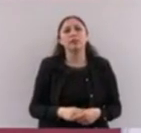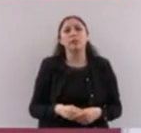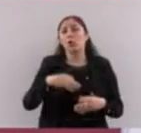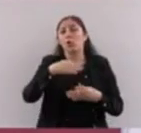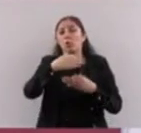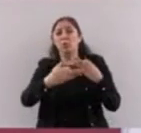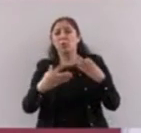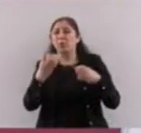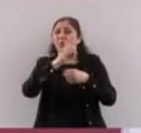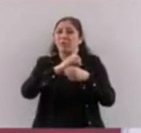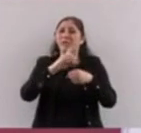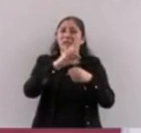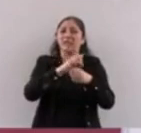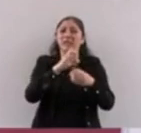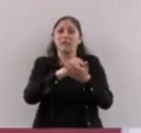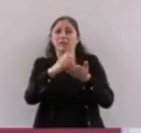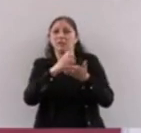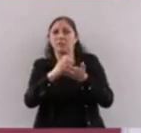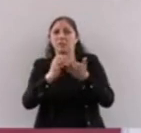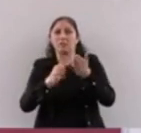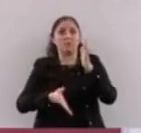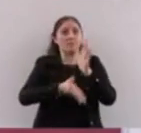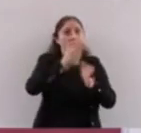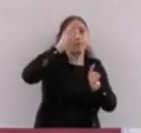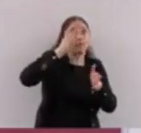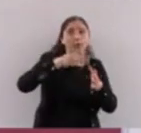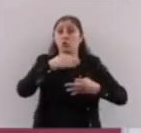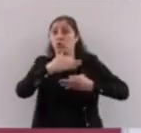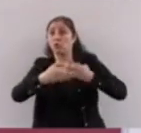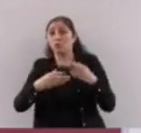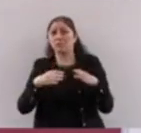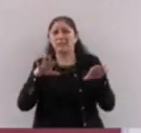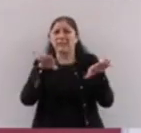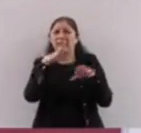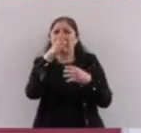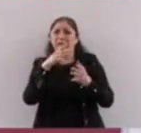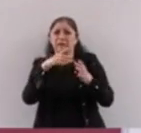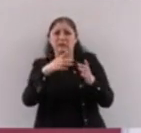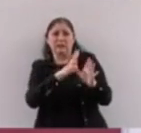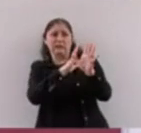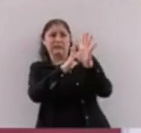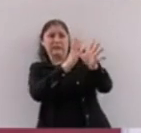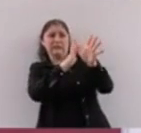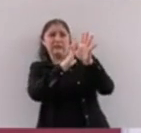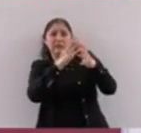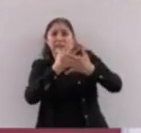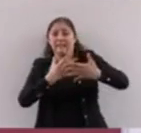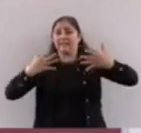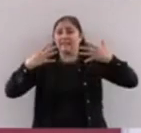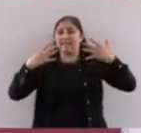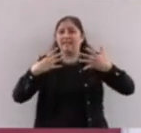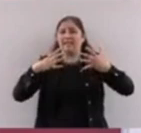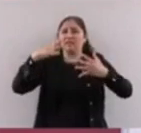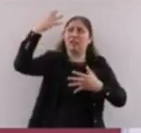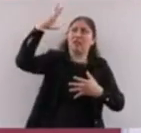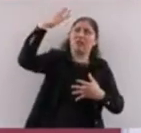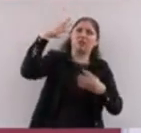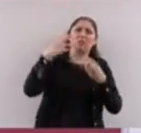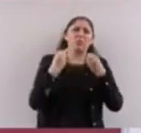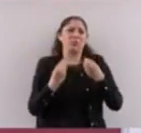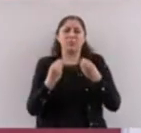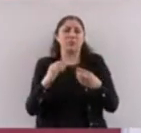día a todos y todos salían disparados al banco y se hacen unas filas grandes y ustedes están en el sol y